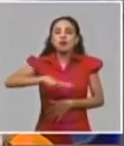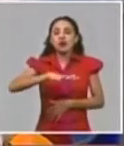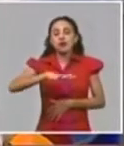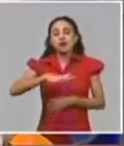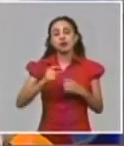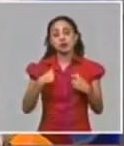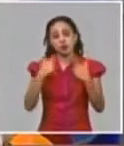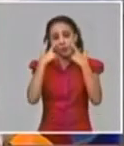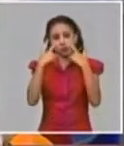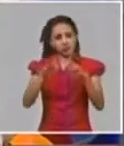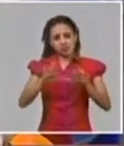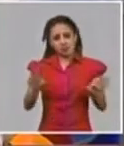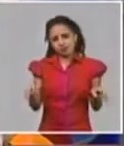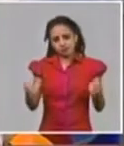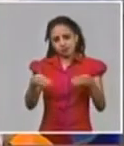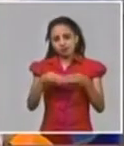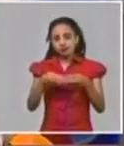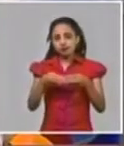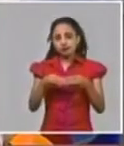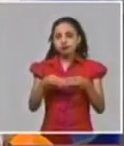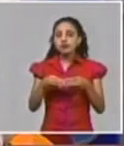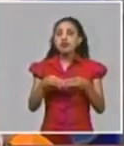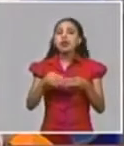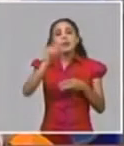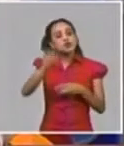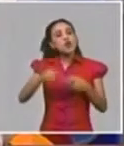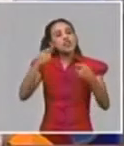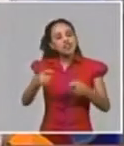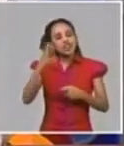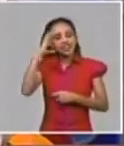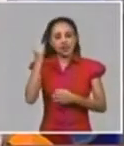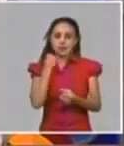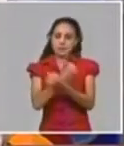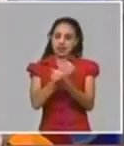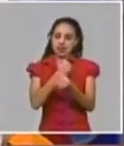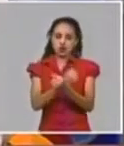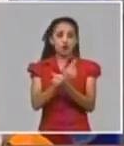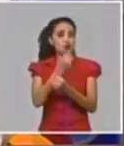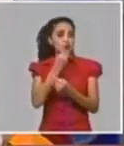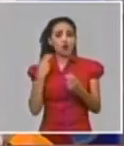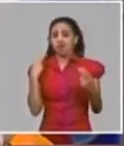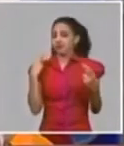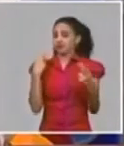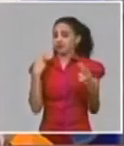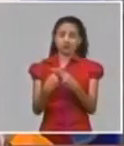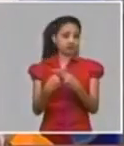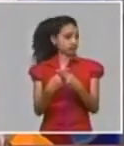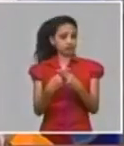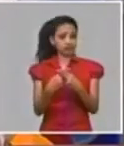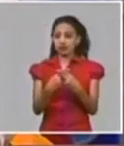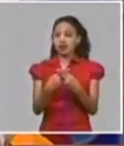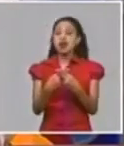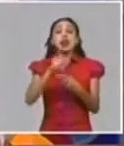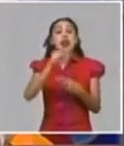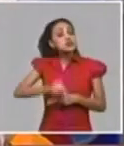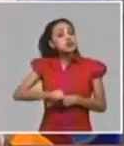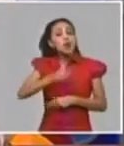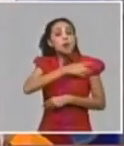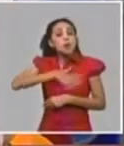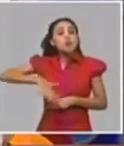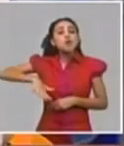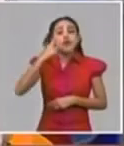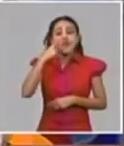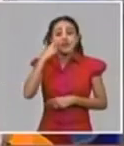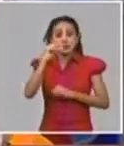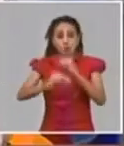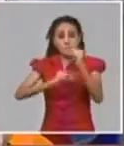terminar insistir en la percepción de riesgo no puede haber confianza en las personas la población ha visto descender los números